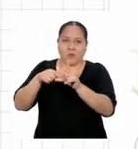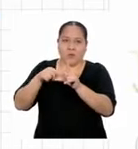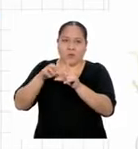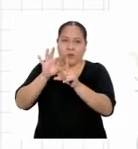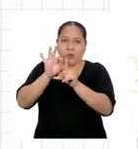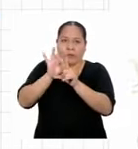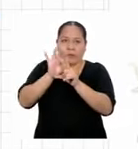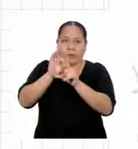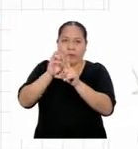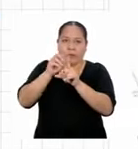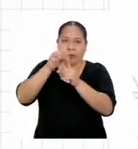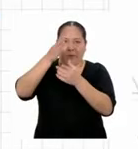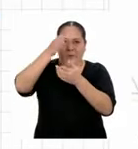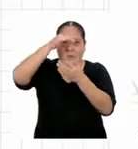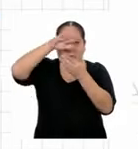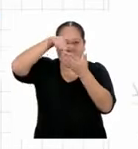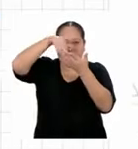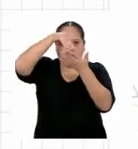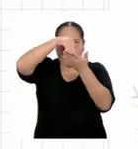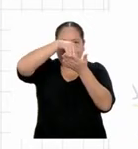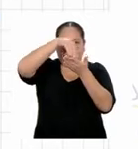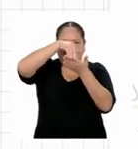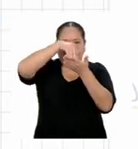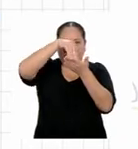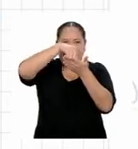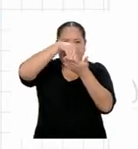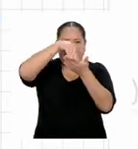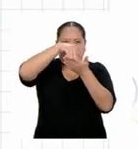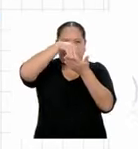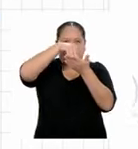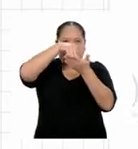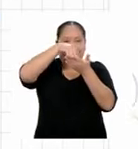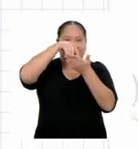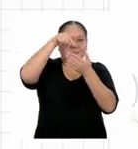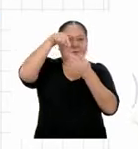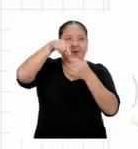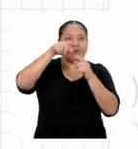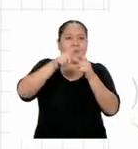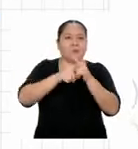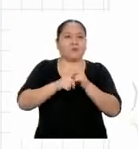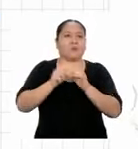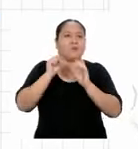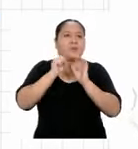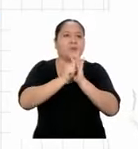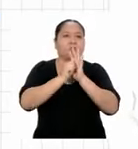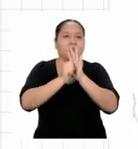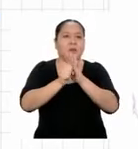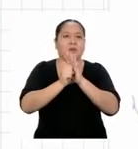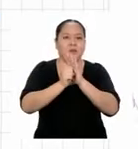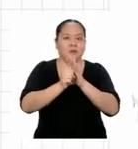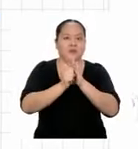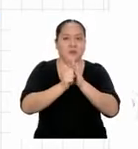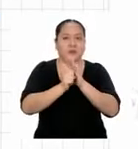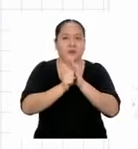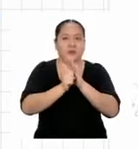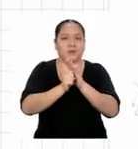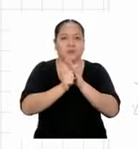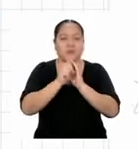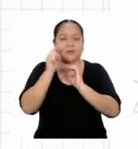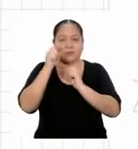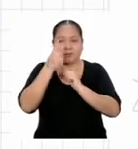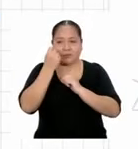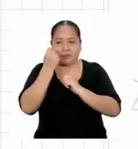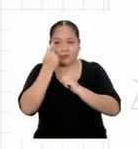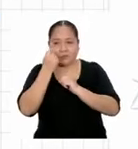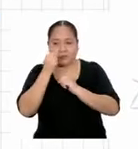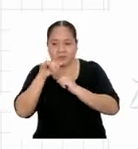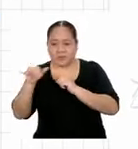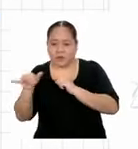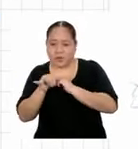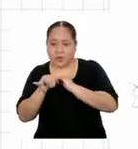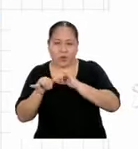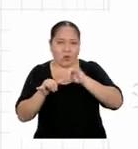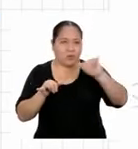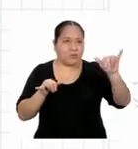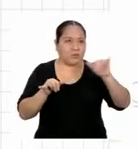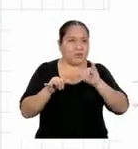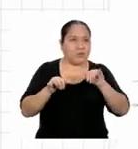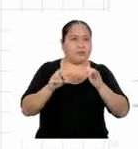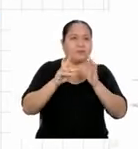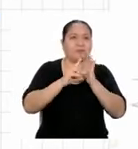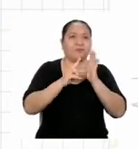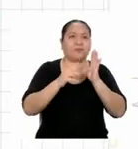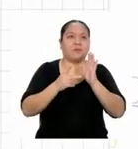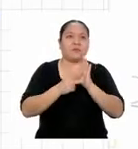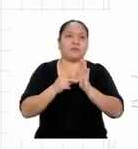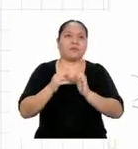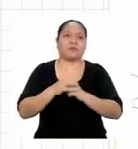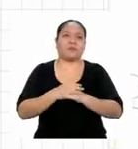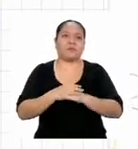está al medio de dos segmentos que, por los símbolos que se han colocado, nos dan a entender que son iguales. Por lo